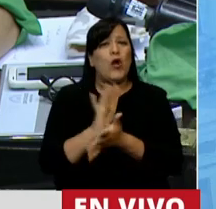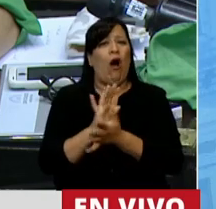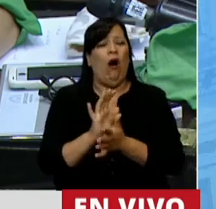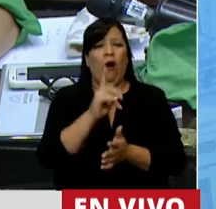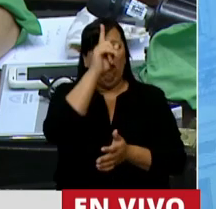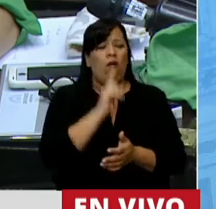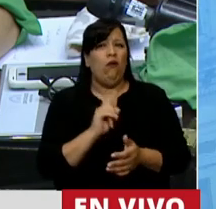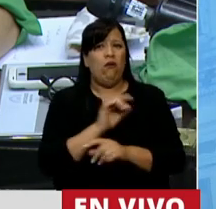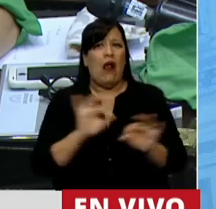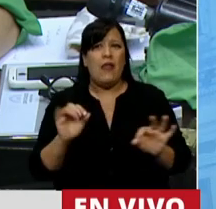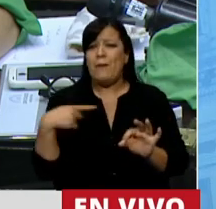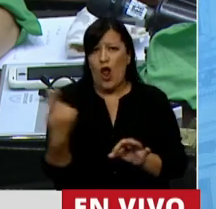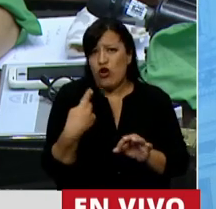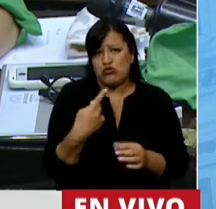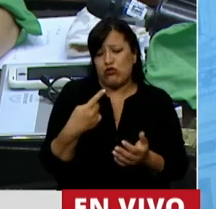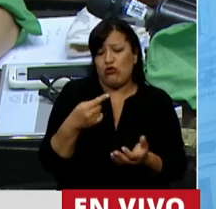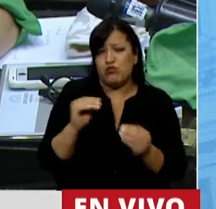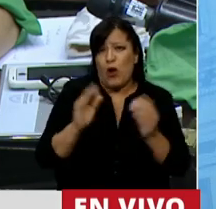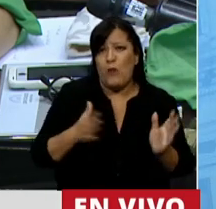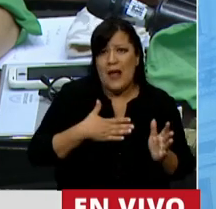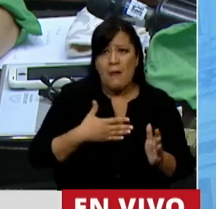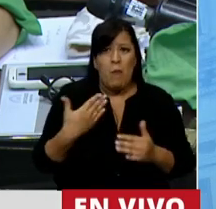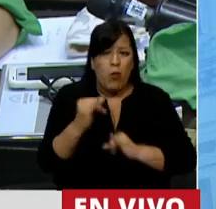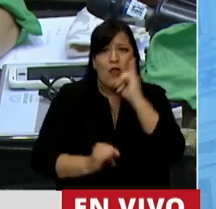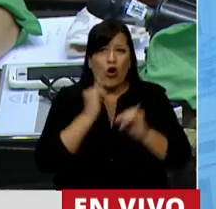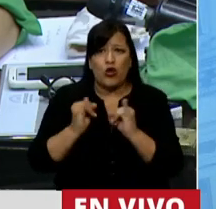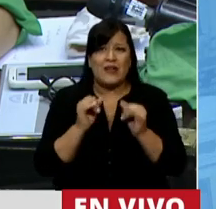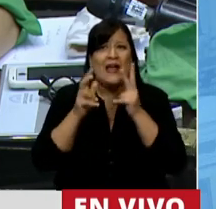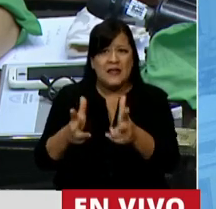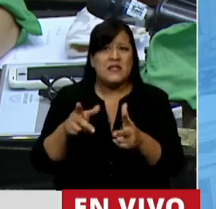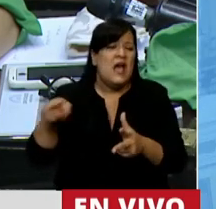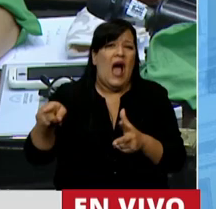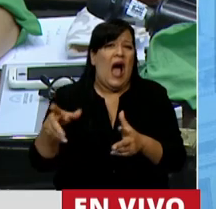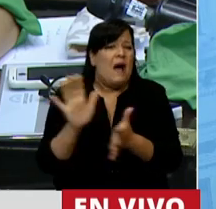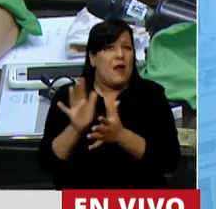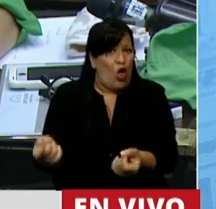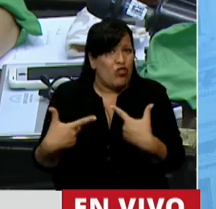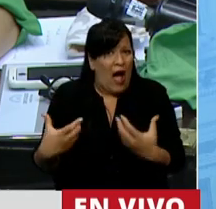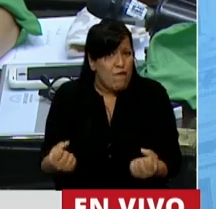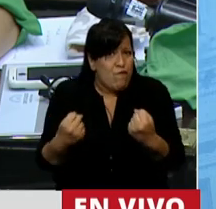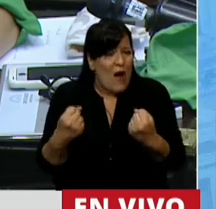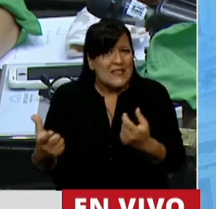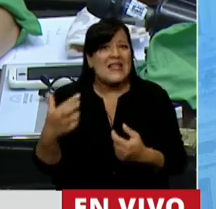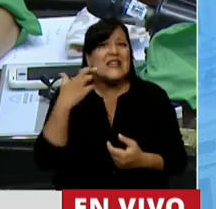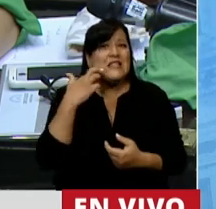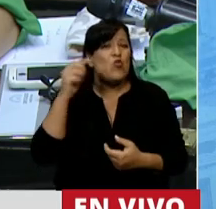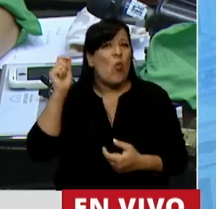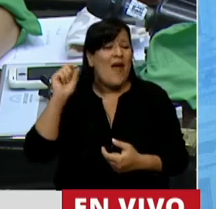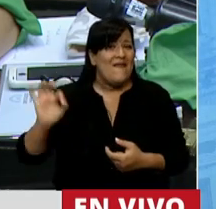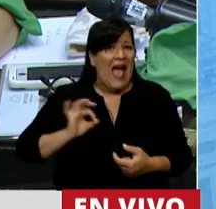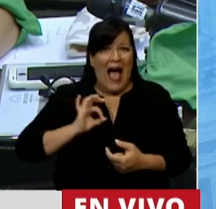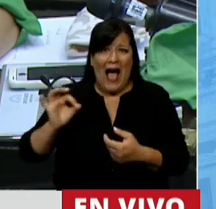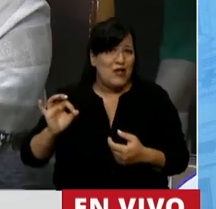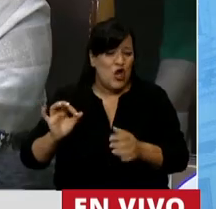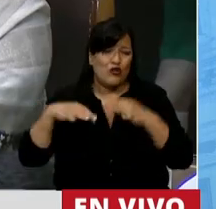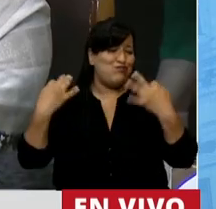nosotros decíamos, ese es un problema nuestro. Entonces, podría contarlo y podría decirle, decirle, eso me ha dado una fuerza y una fortaleza en tus últimos 19 años increíbles,